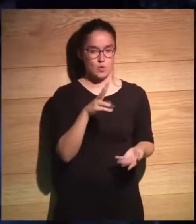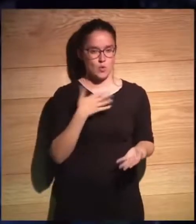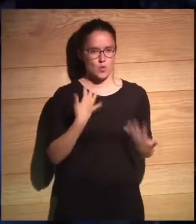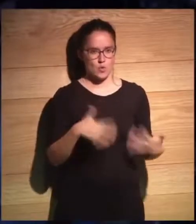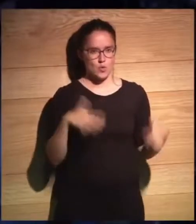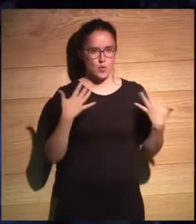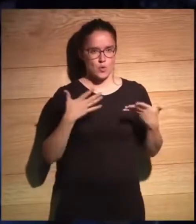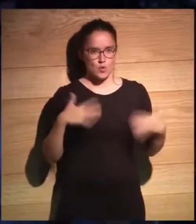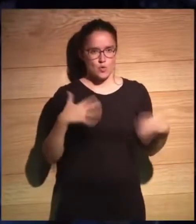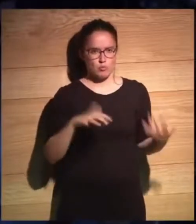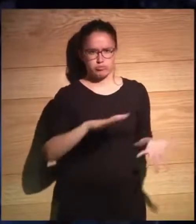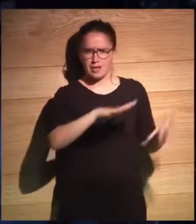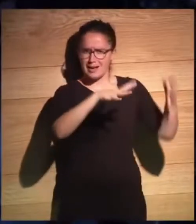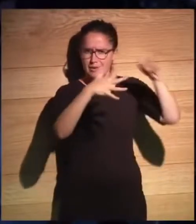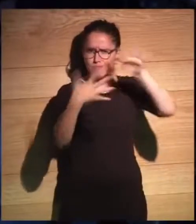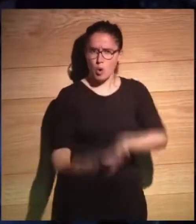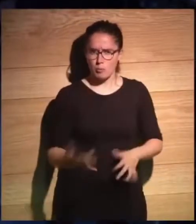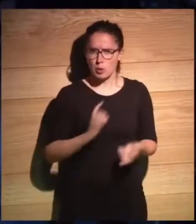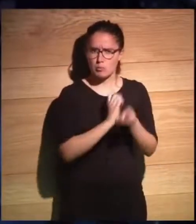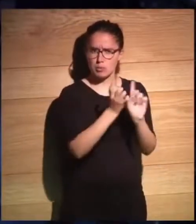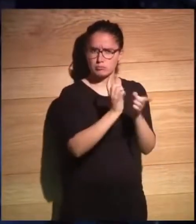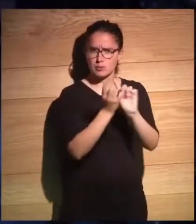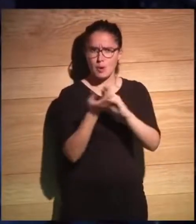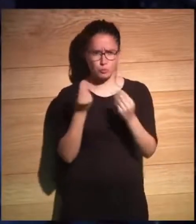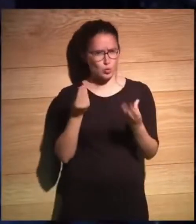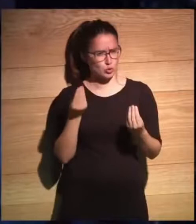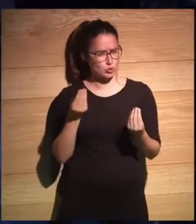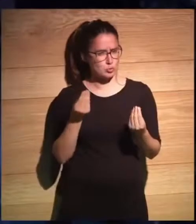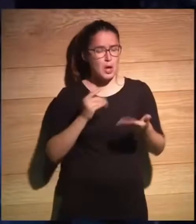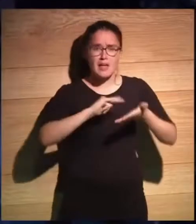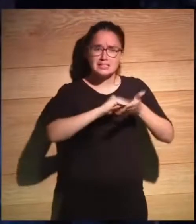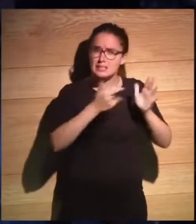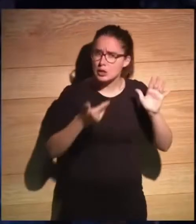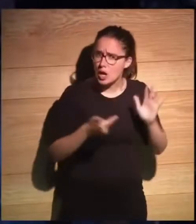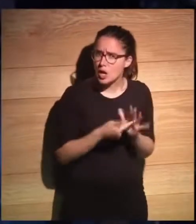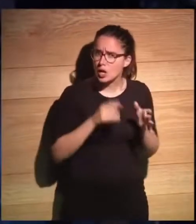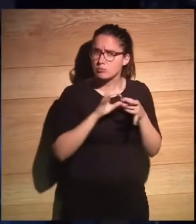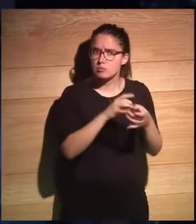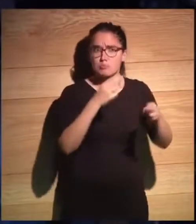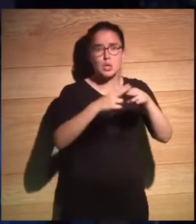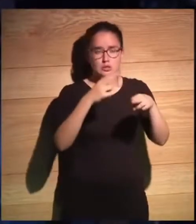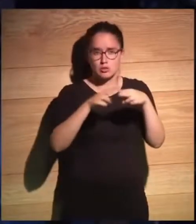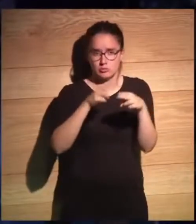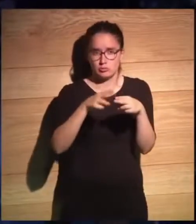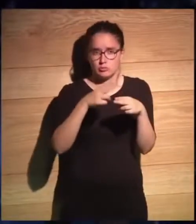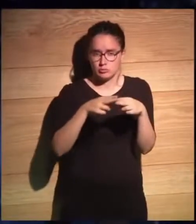¿Cuáles son los cambios tecnológicos y políticos?